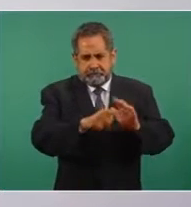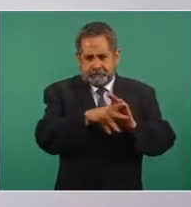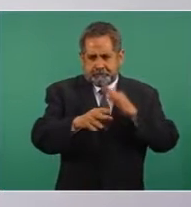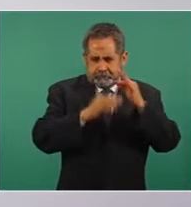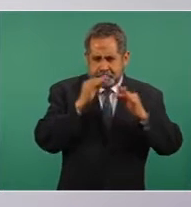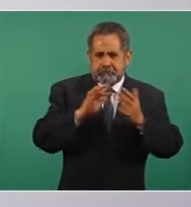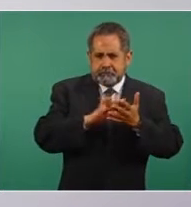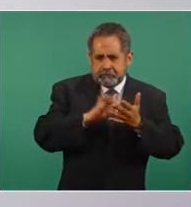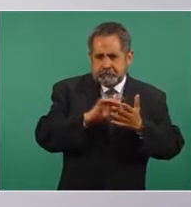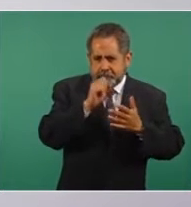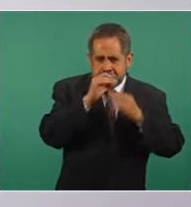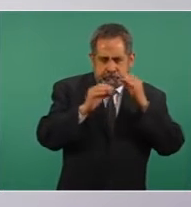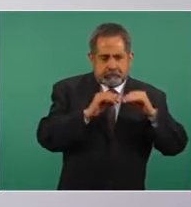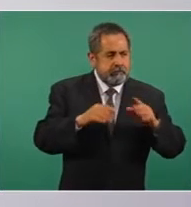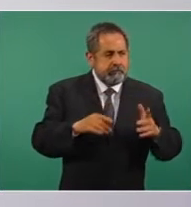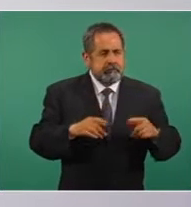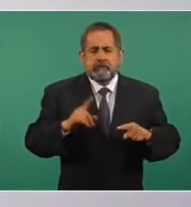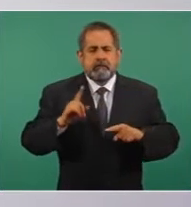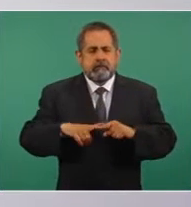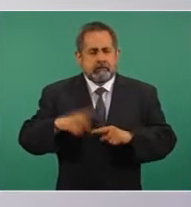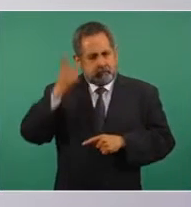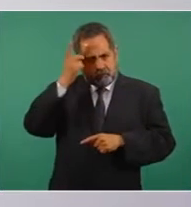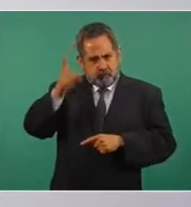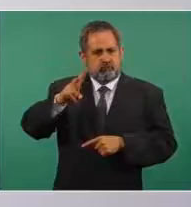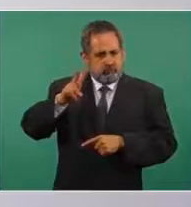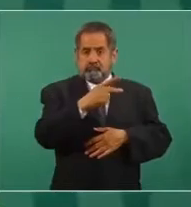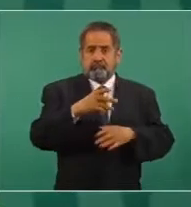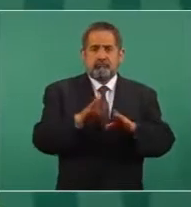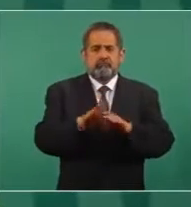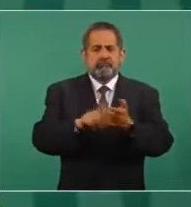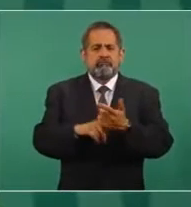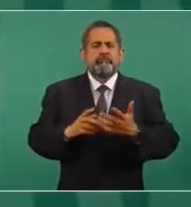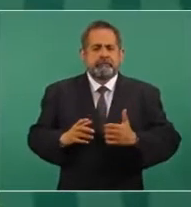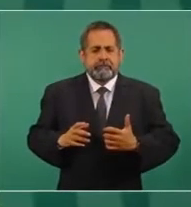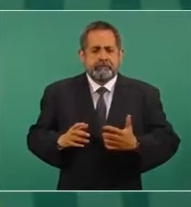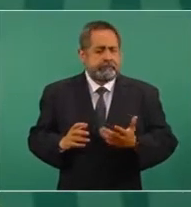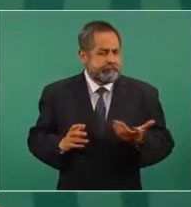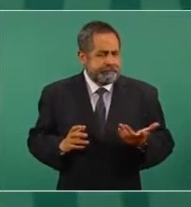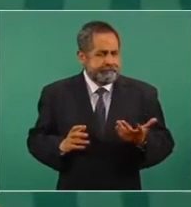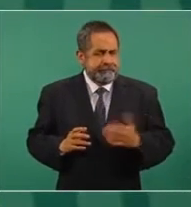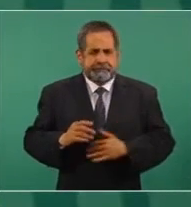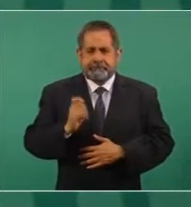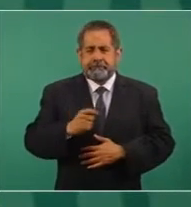son de periodistas? Que no sólo tienen